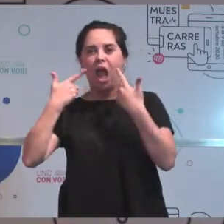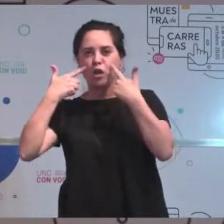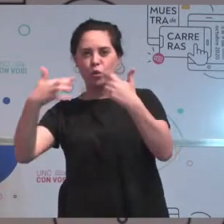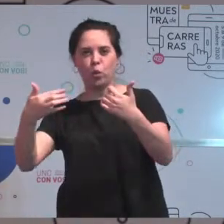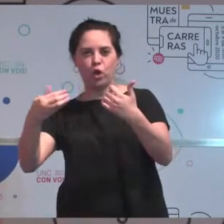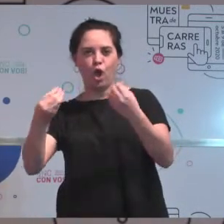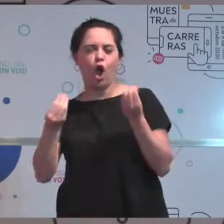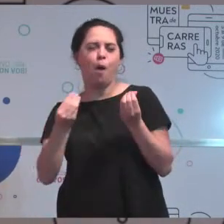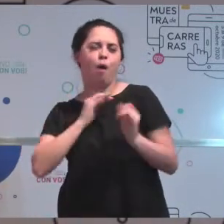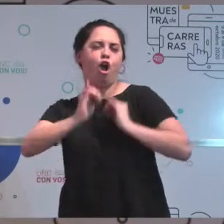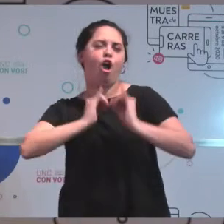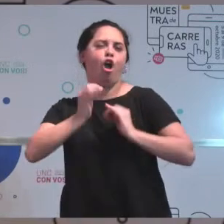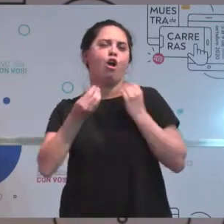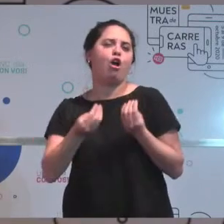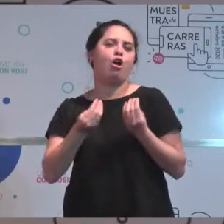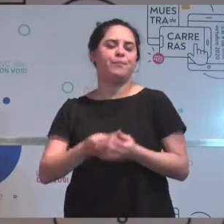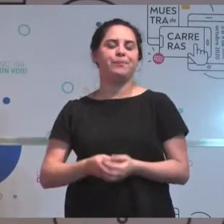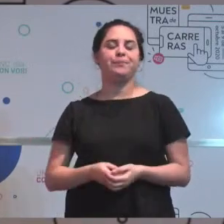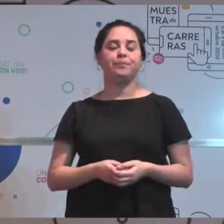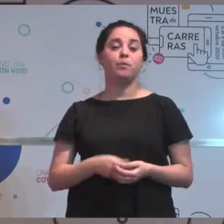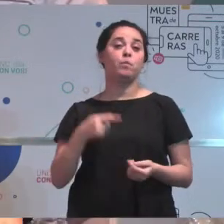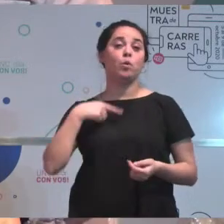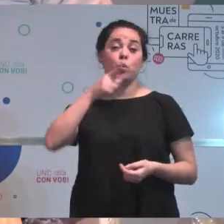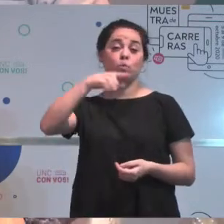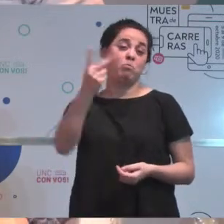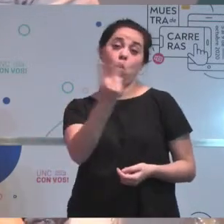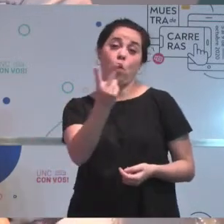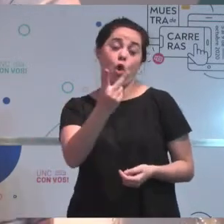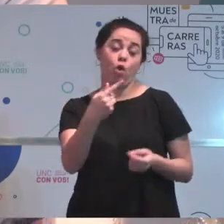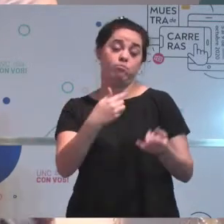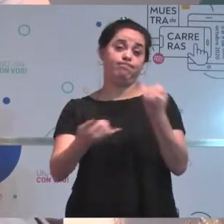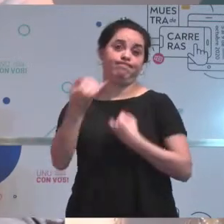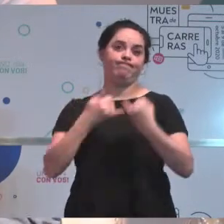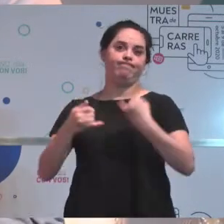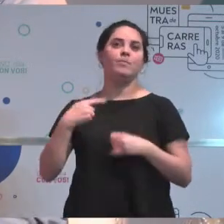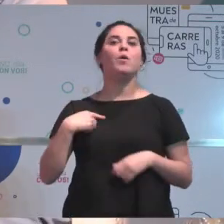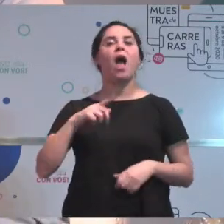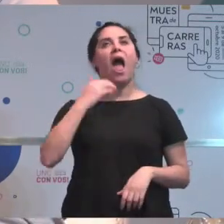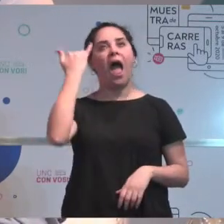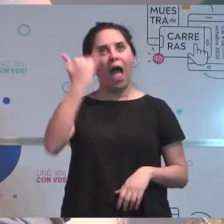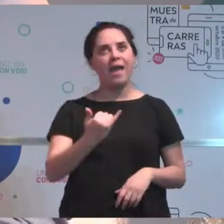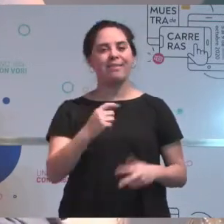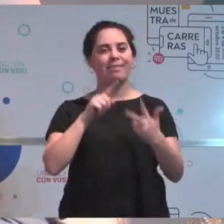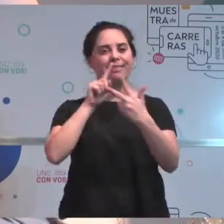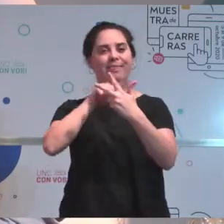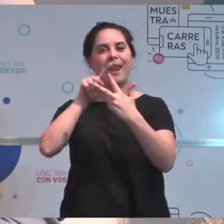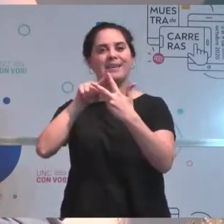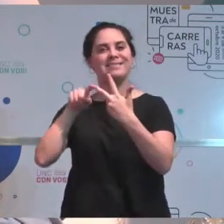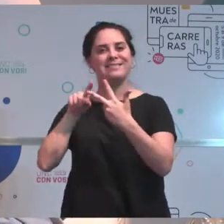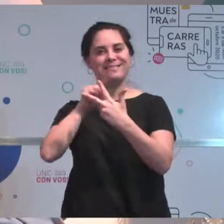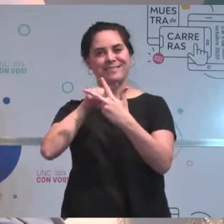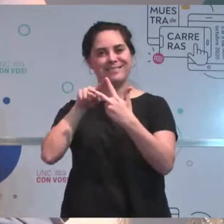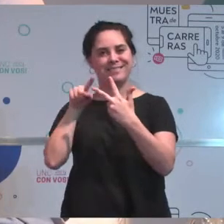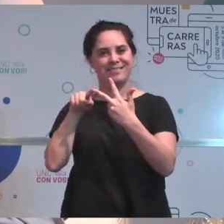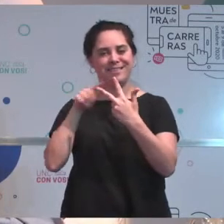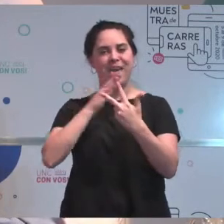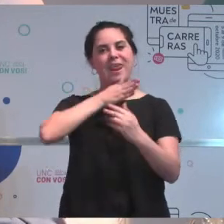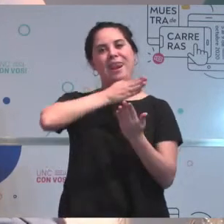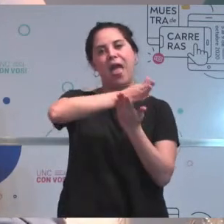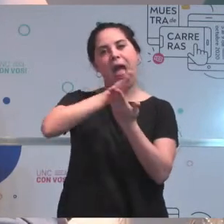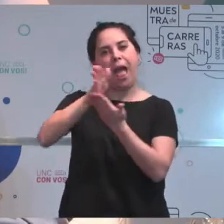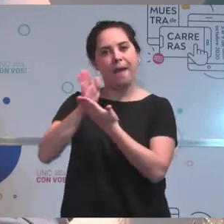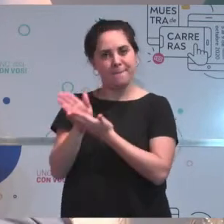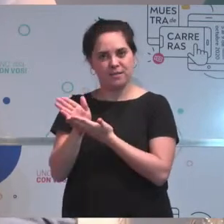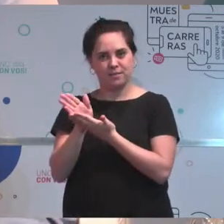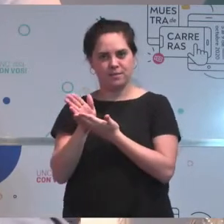esto? Bueno, hay como tres ramas, digamos, relacionadas a la carrera, que